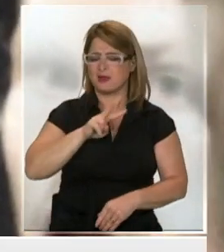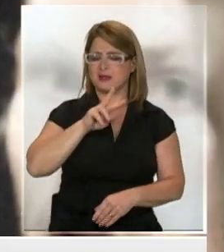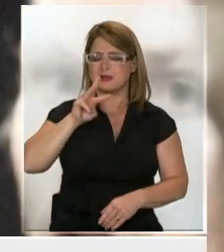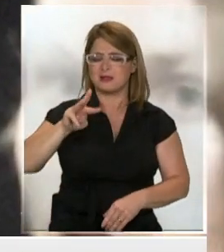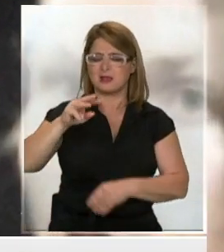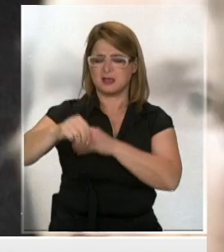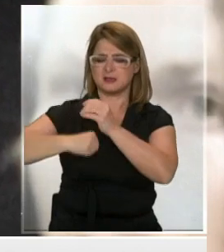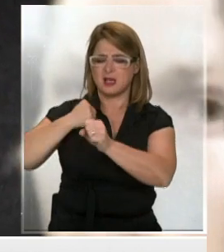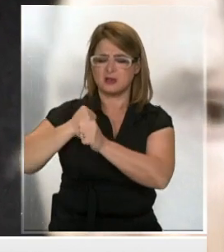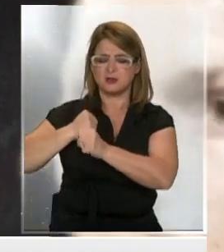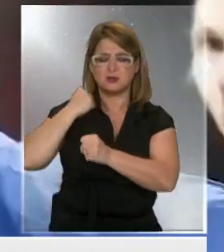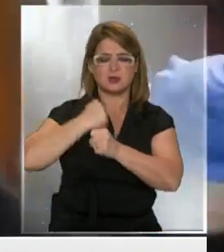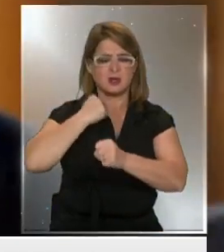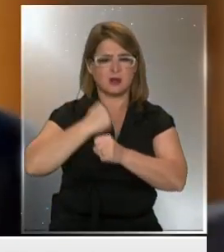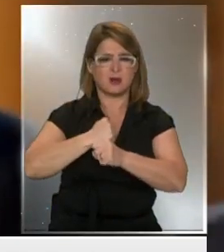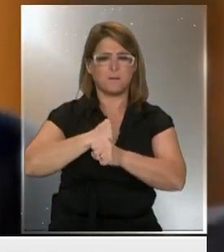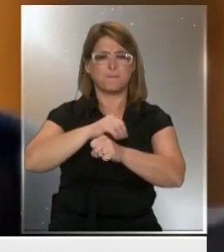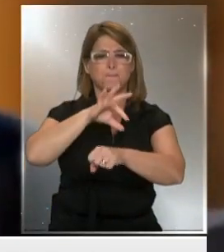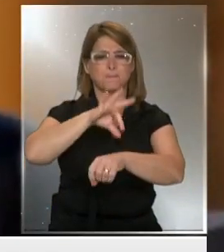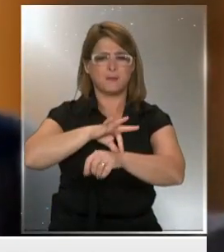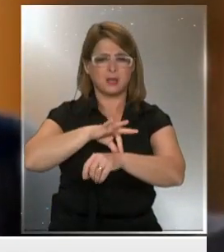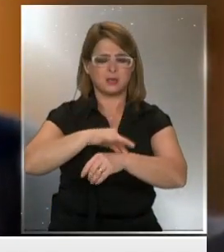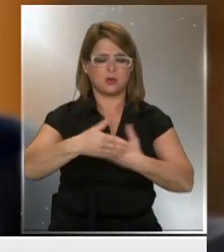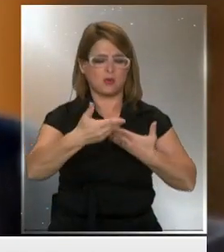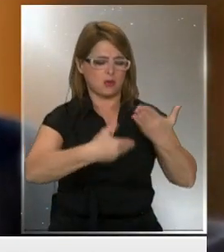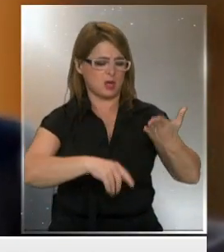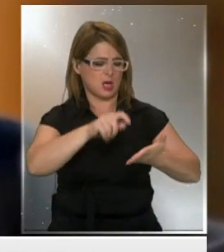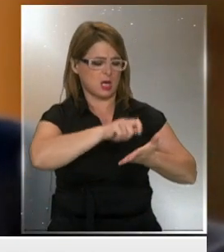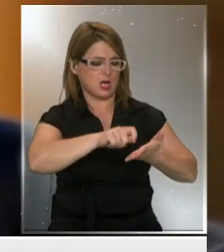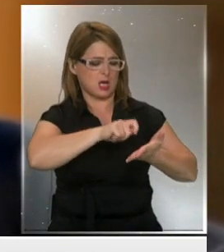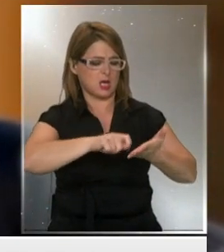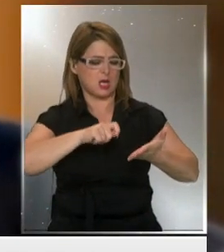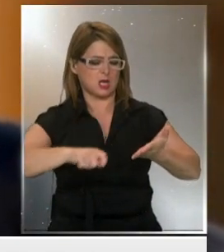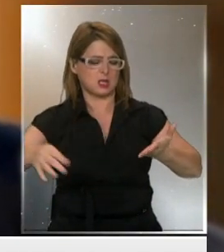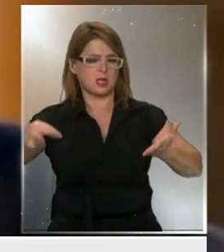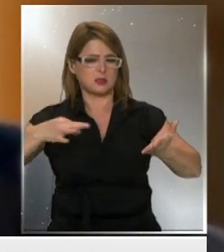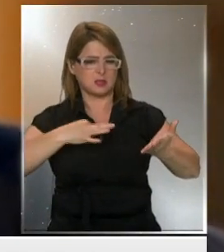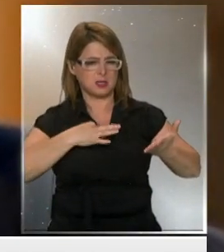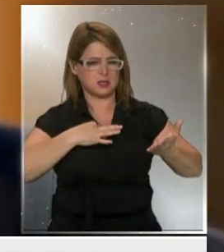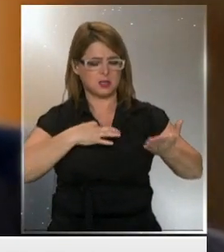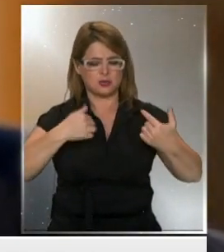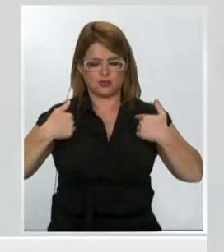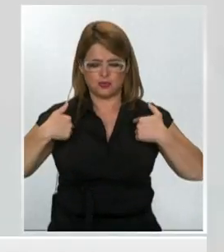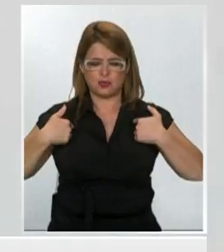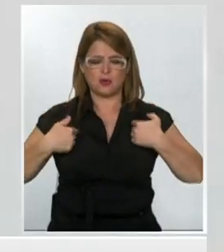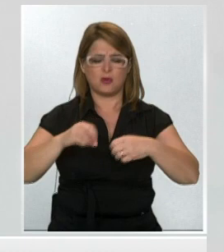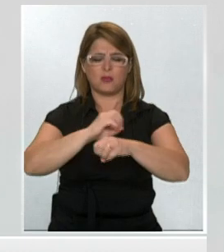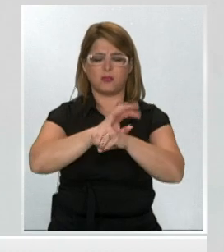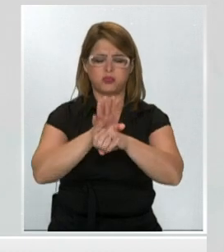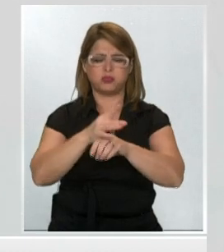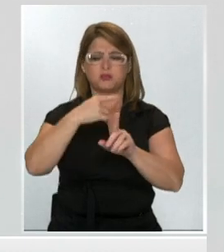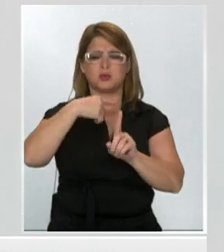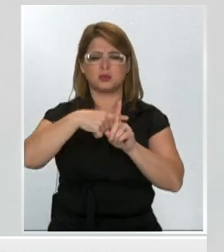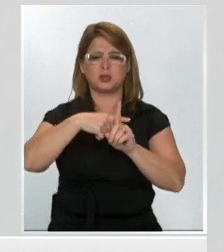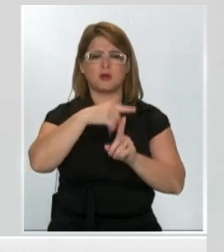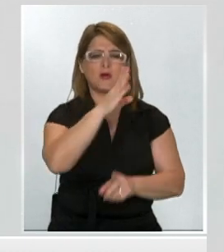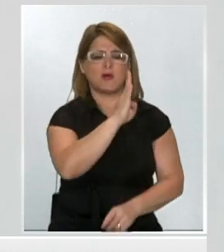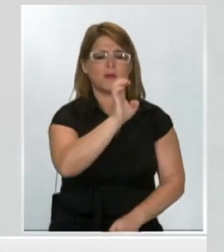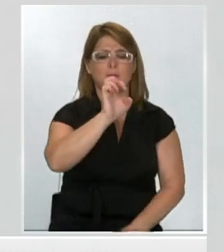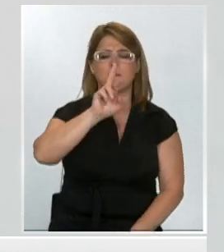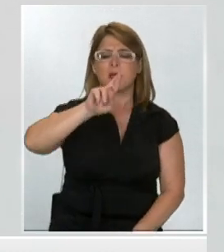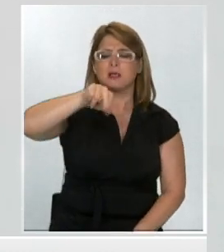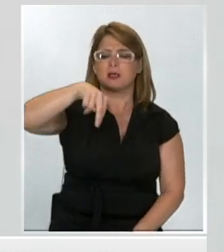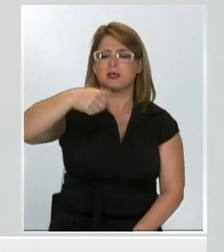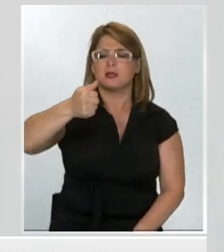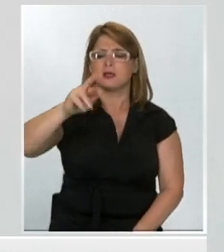alcalde de la ciudad confirmó que el médico había dejado una carta en la que menciona que era positivo de COVID-19. Bernard se encontraba en aislamiento